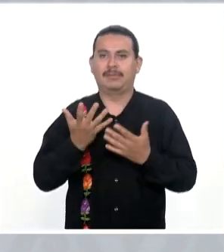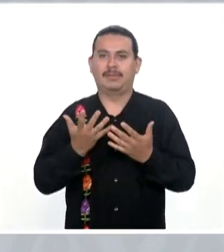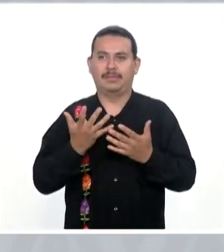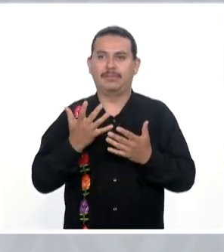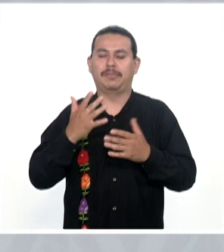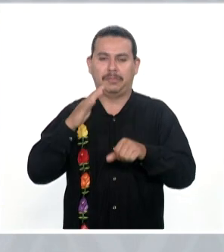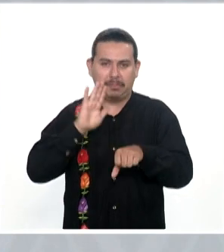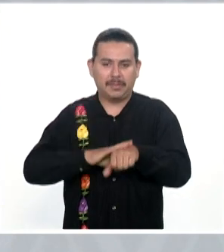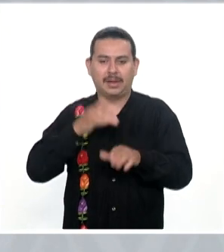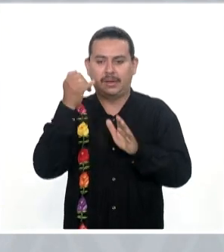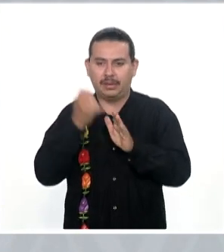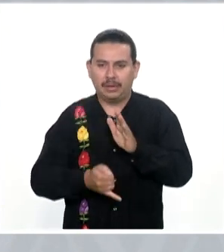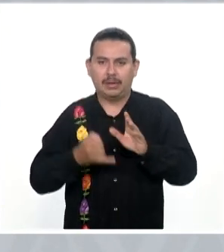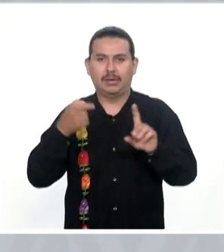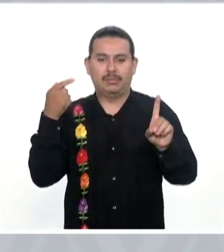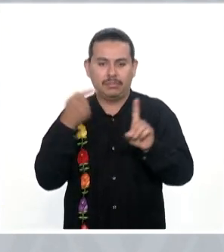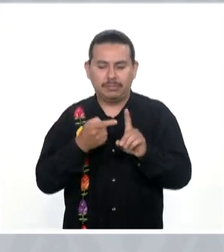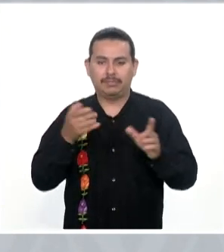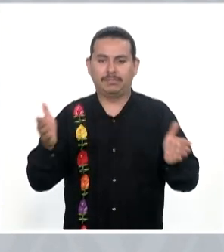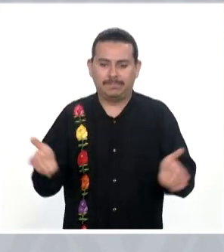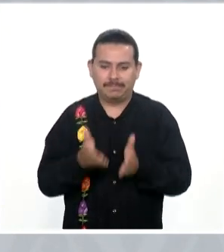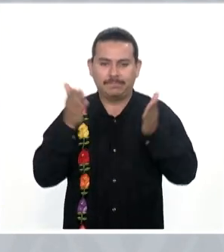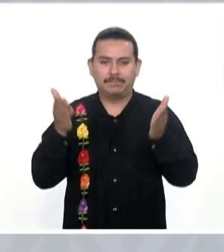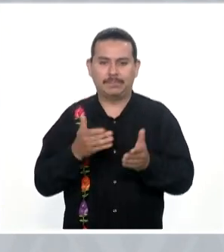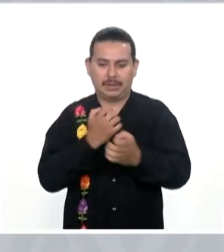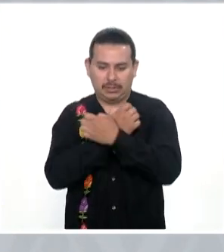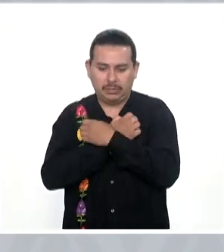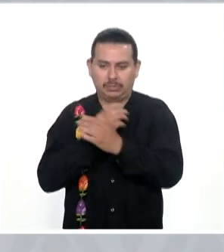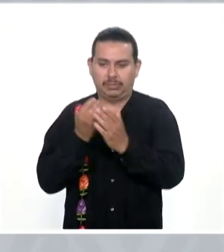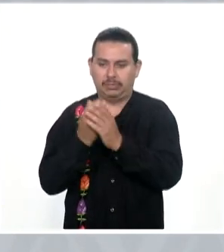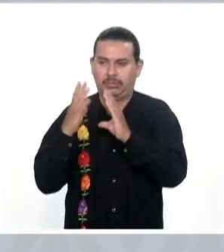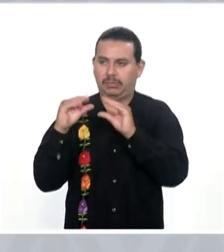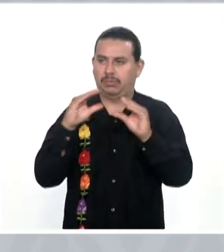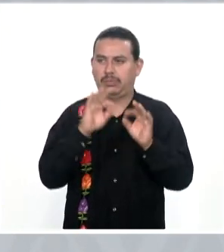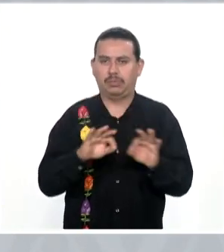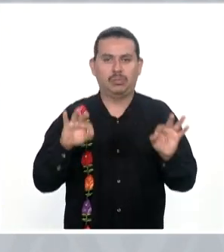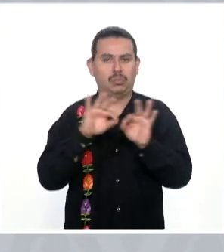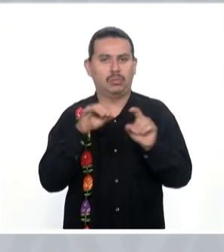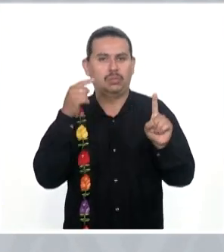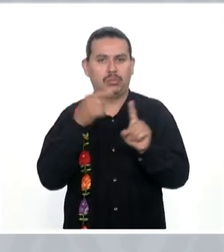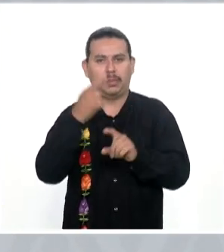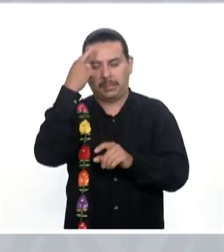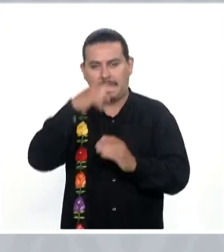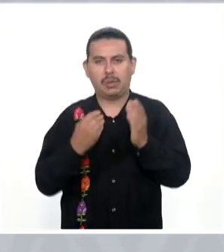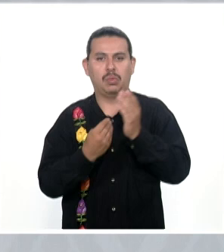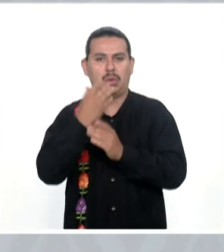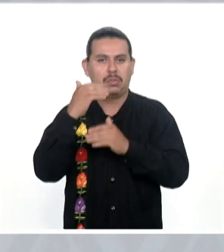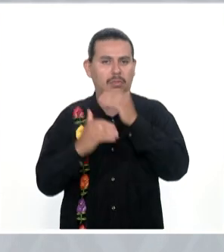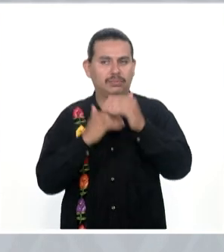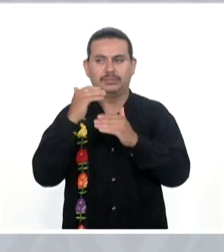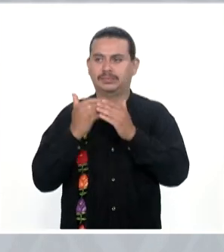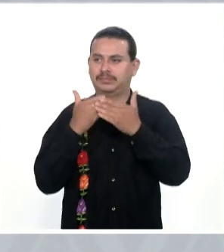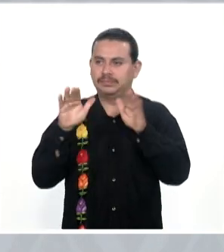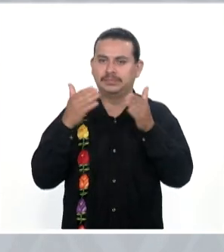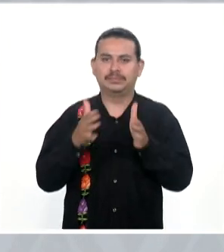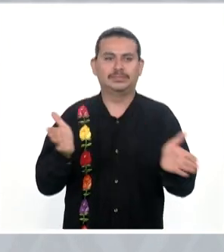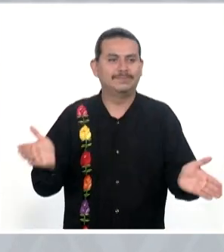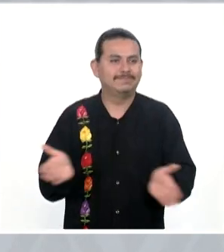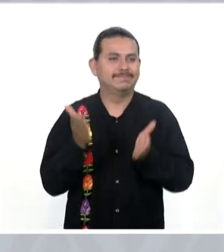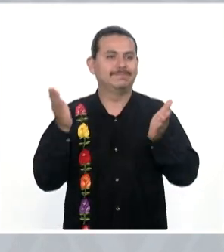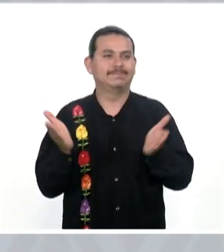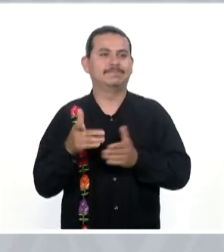Apostar A la educación Priorizar A la innovación Impulsar